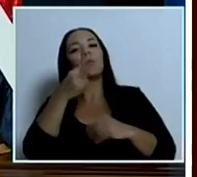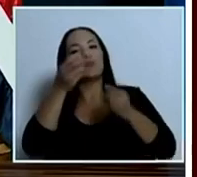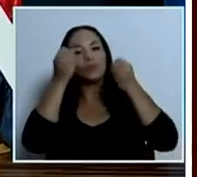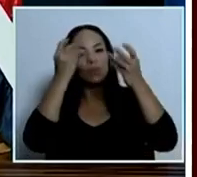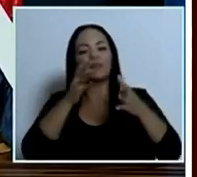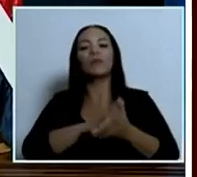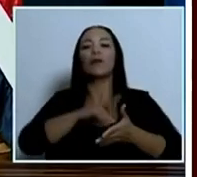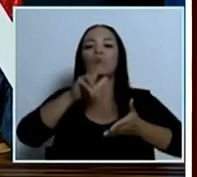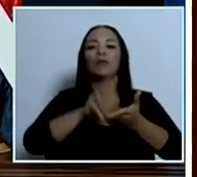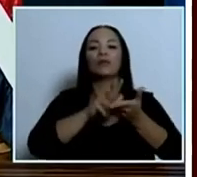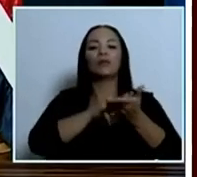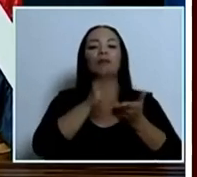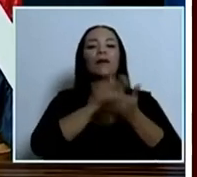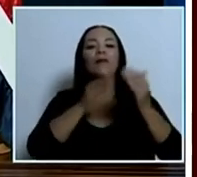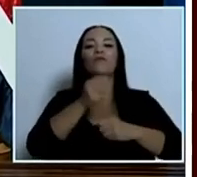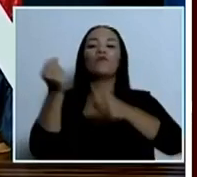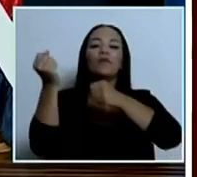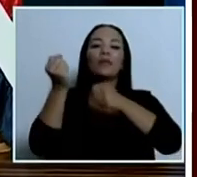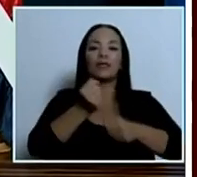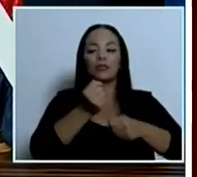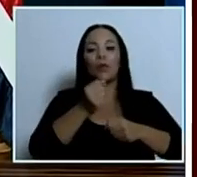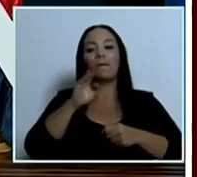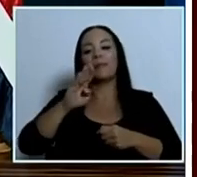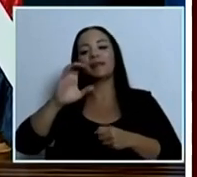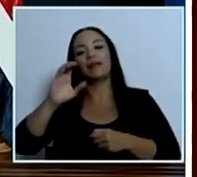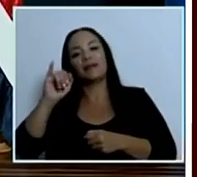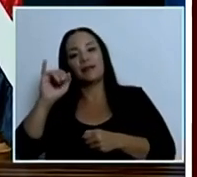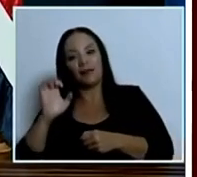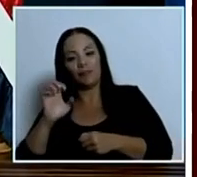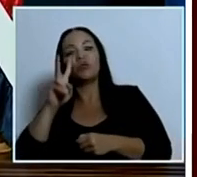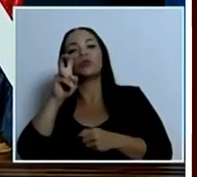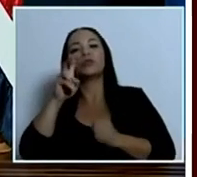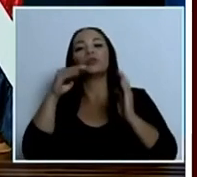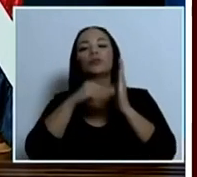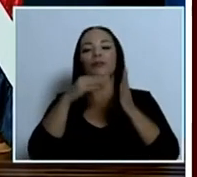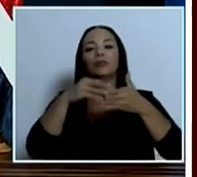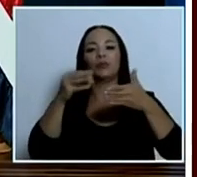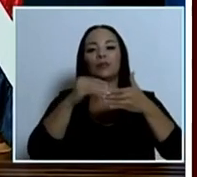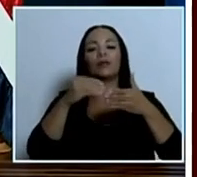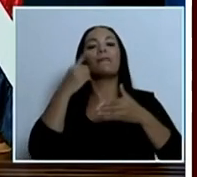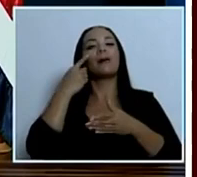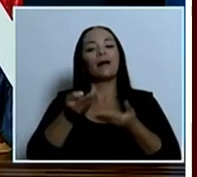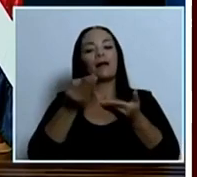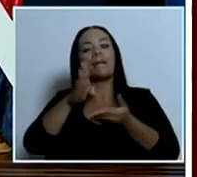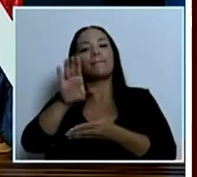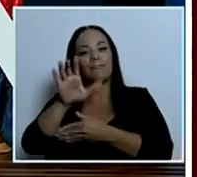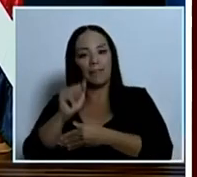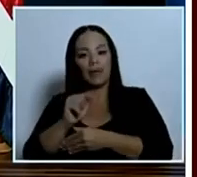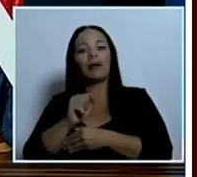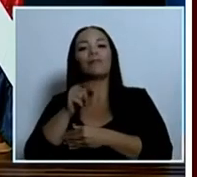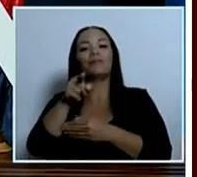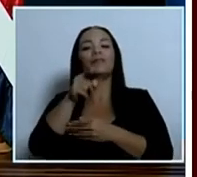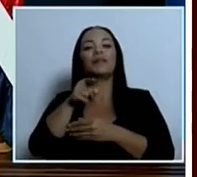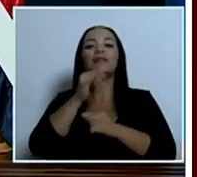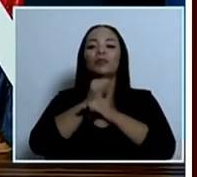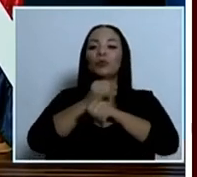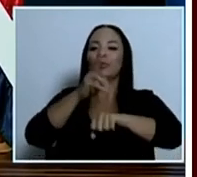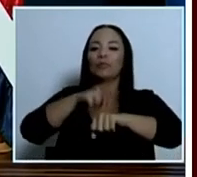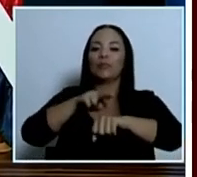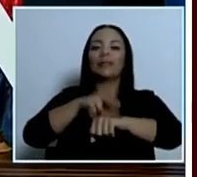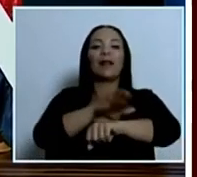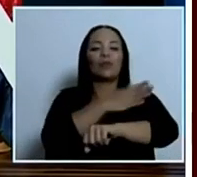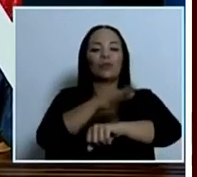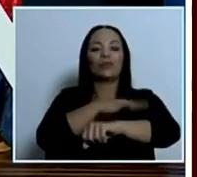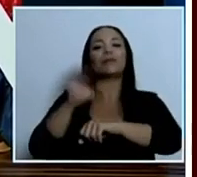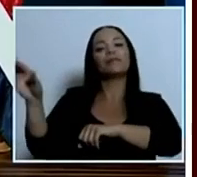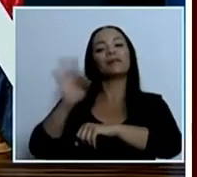aprobación por parte de la Fundación BCIE por 200 mil dólares para becar a estudiantes del Instituto Nacional de la Música. Invitamos a pasar al frente a